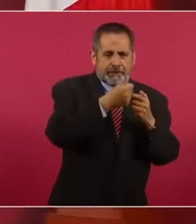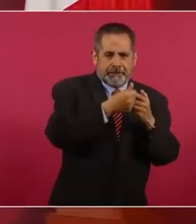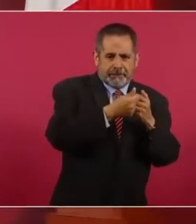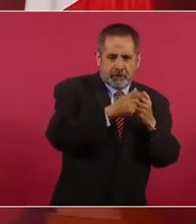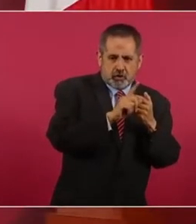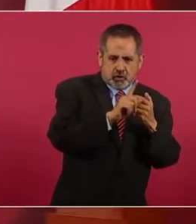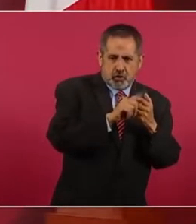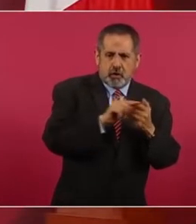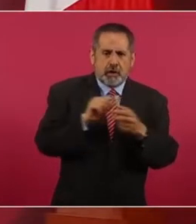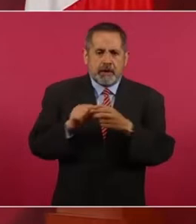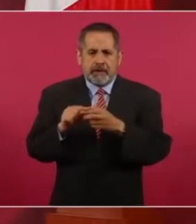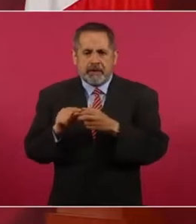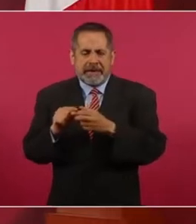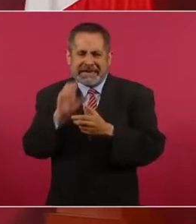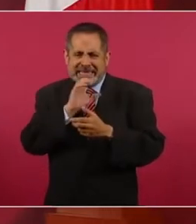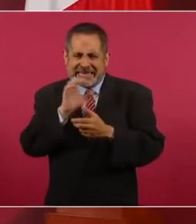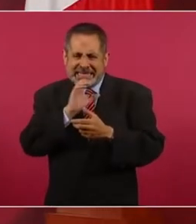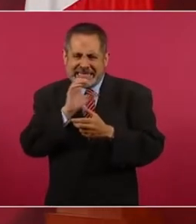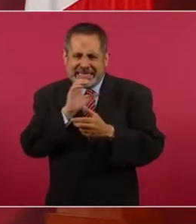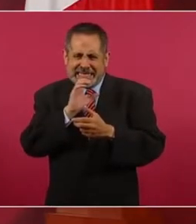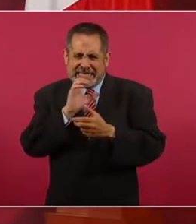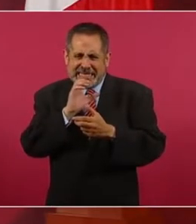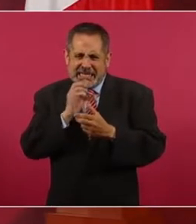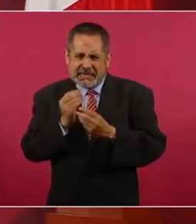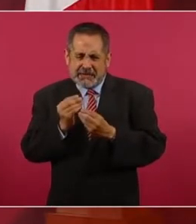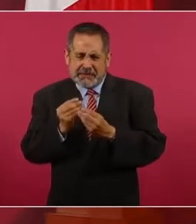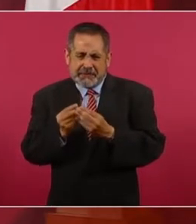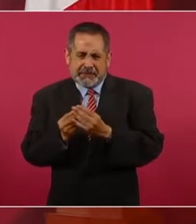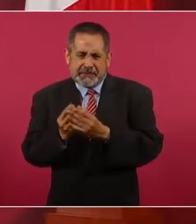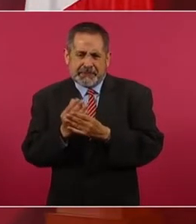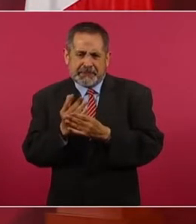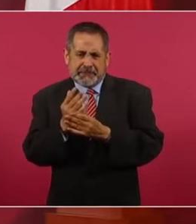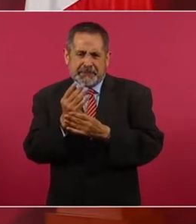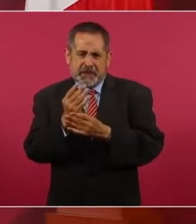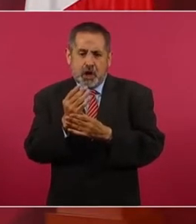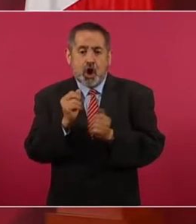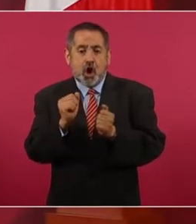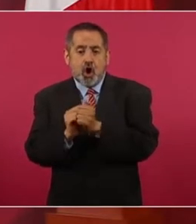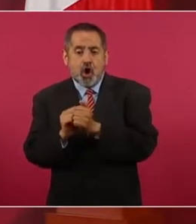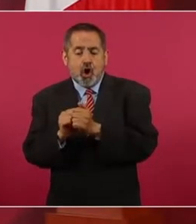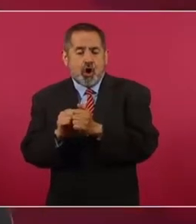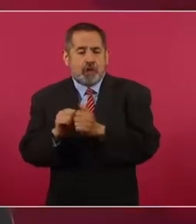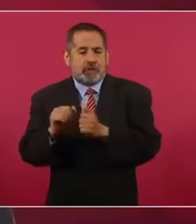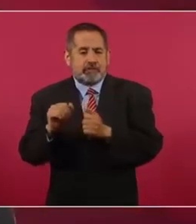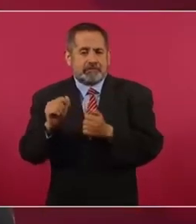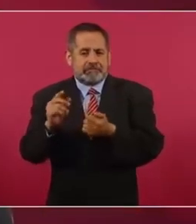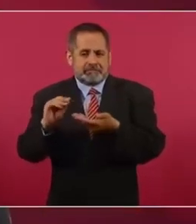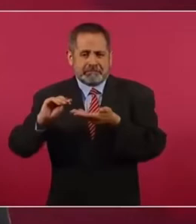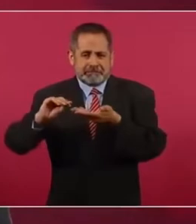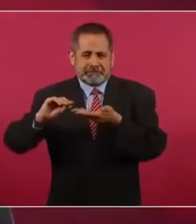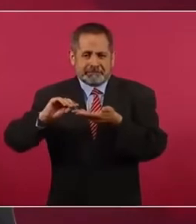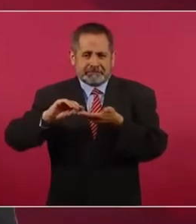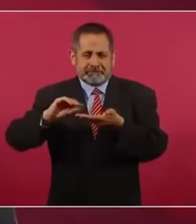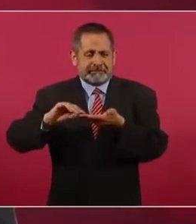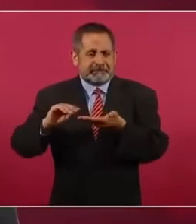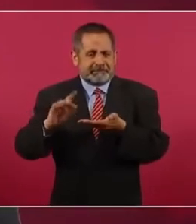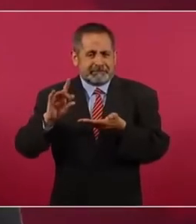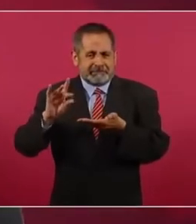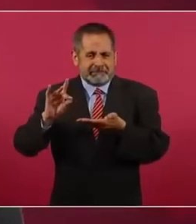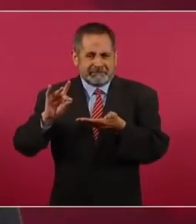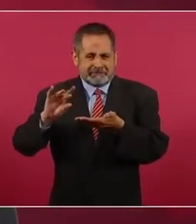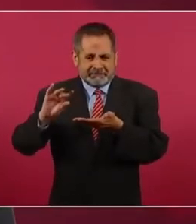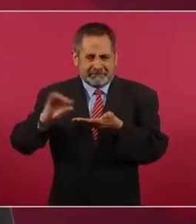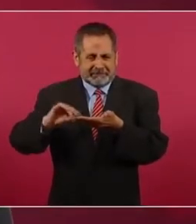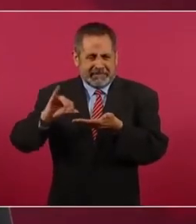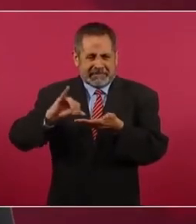extraen las sustancias del tabaco y las ponen en un líquido aceitoso y después